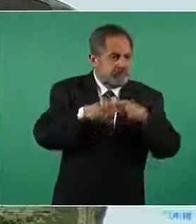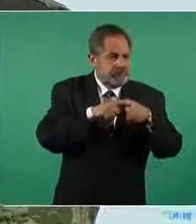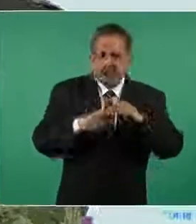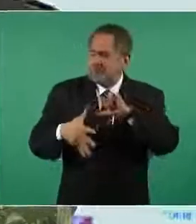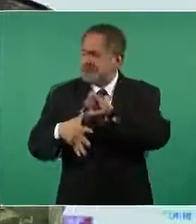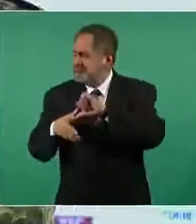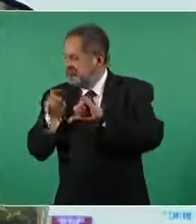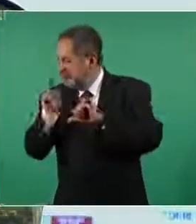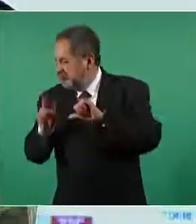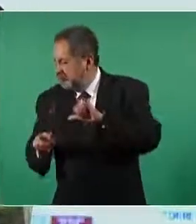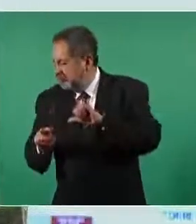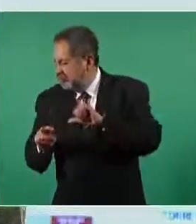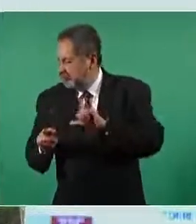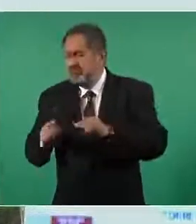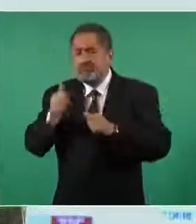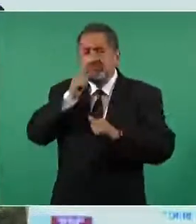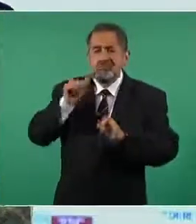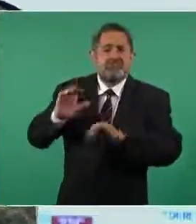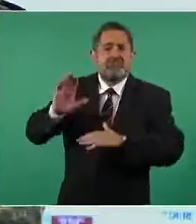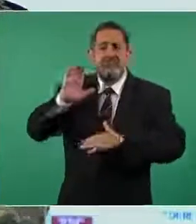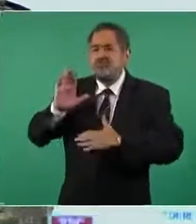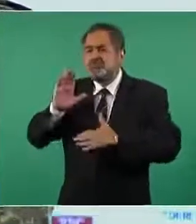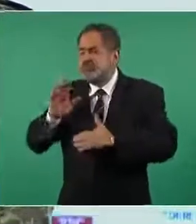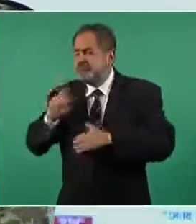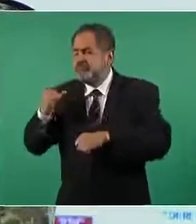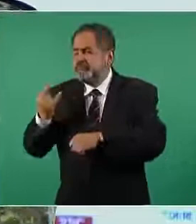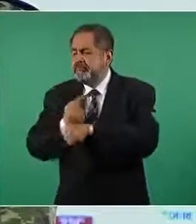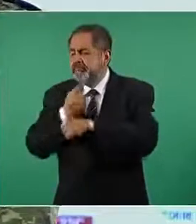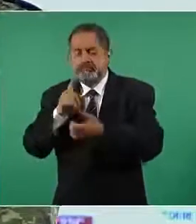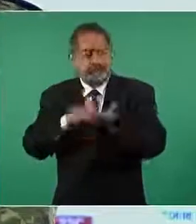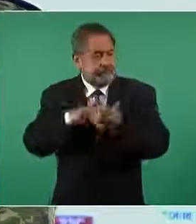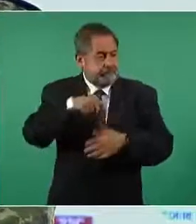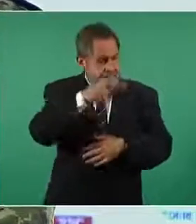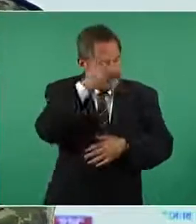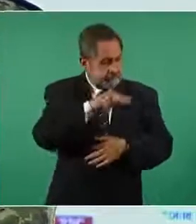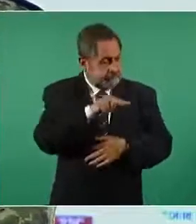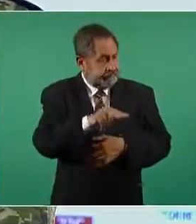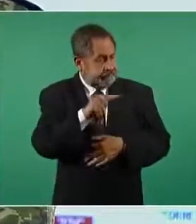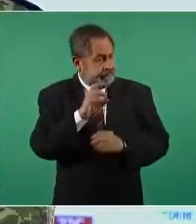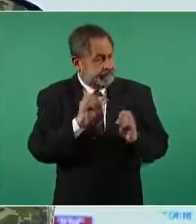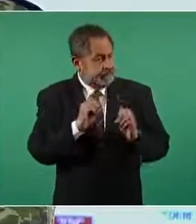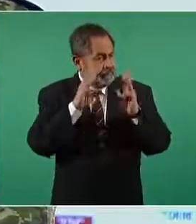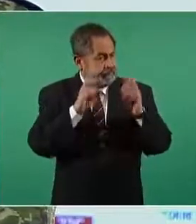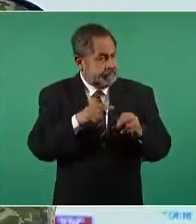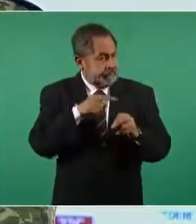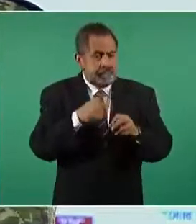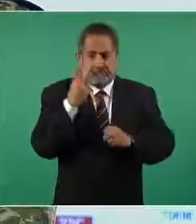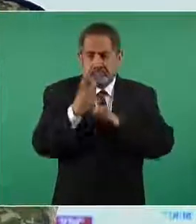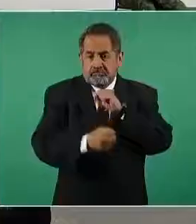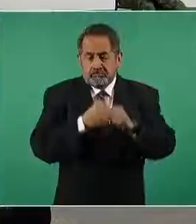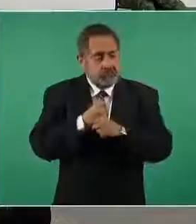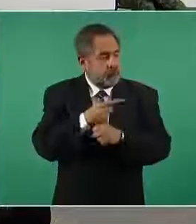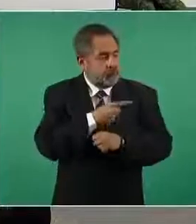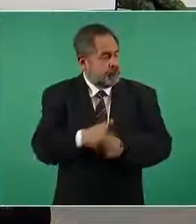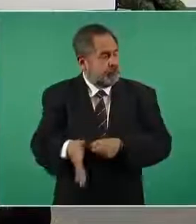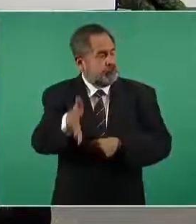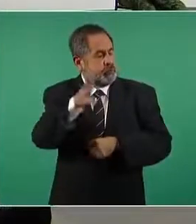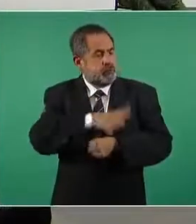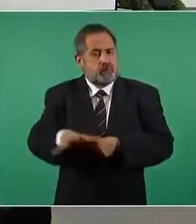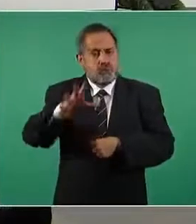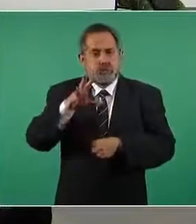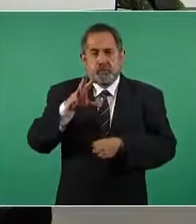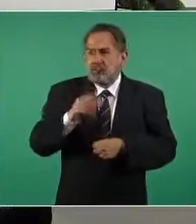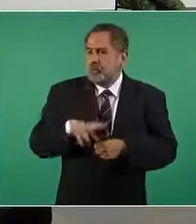Latina en donde prometen mucho pero entregan muy poco y aquí lo que han hecho en dos años es increíble